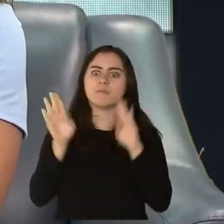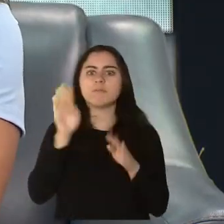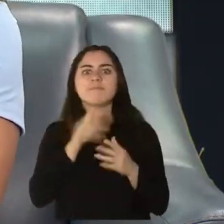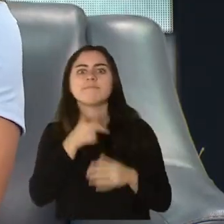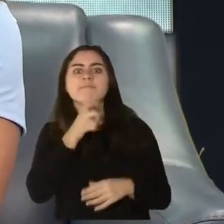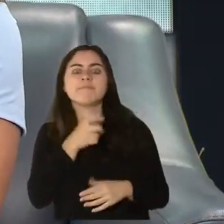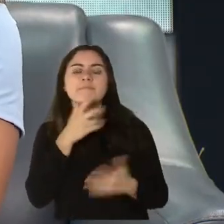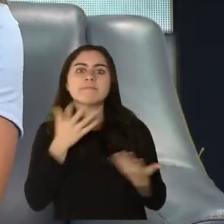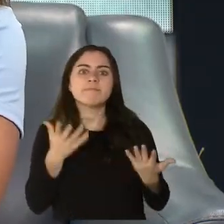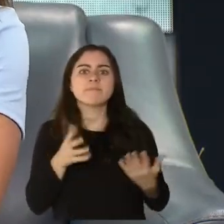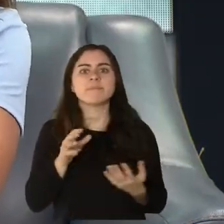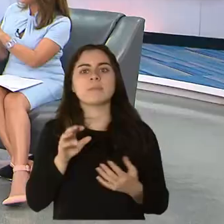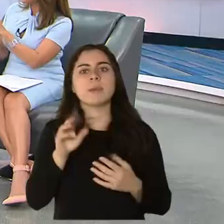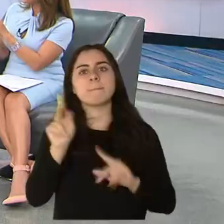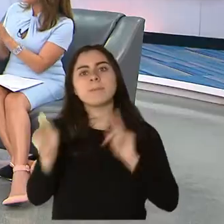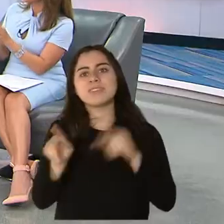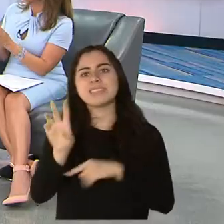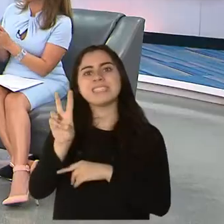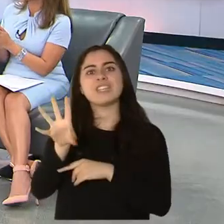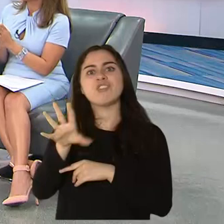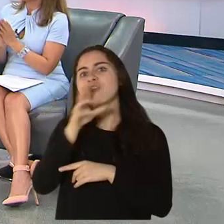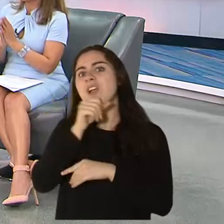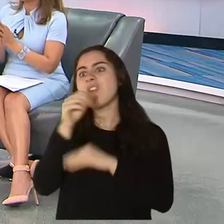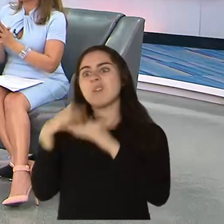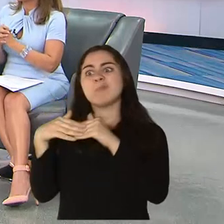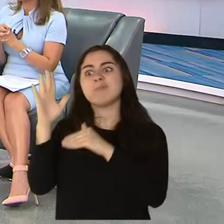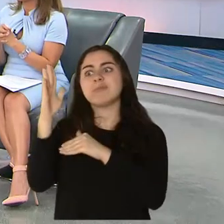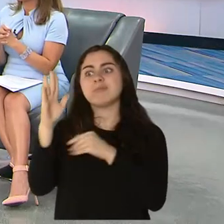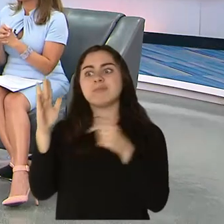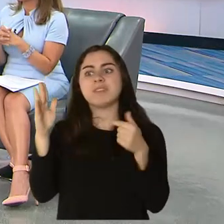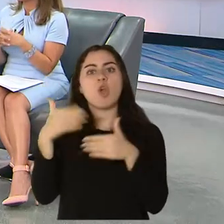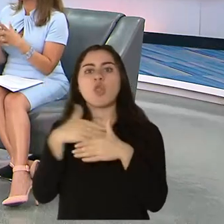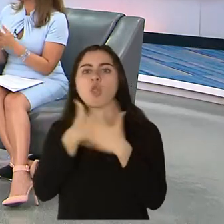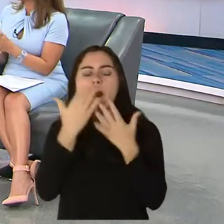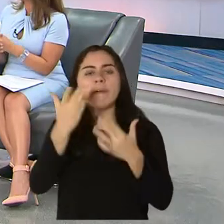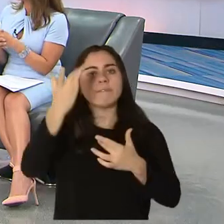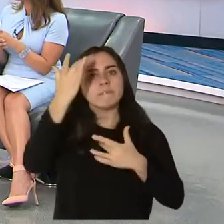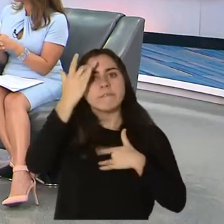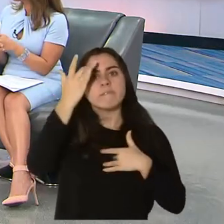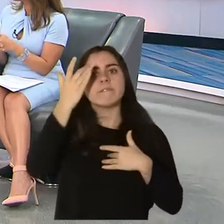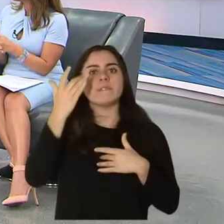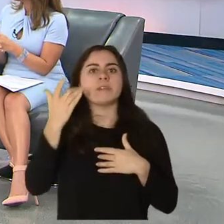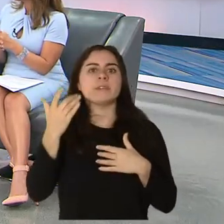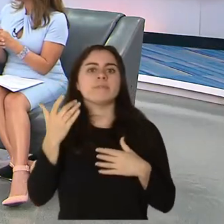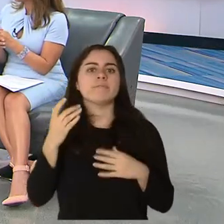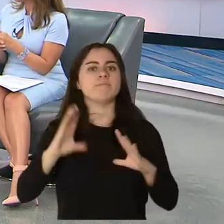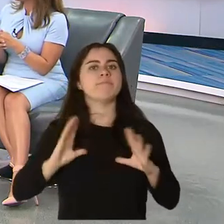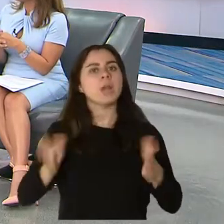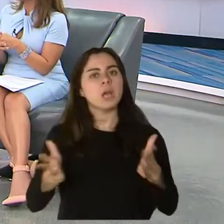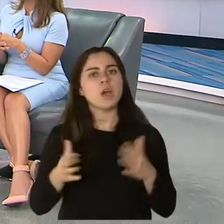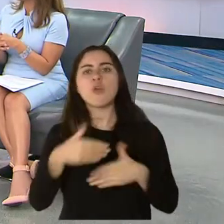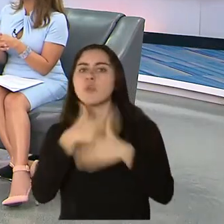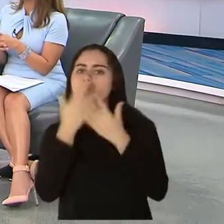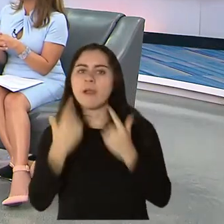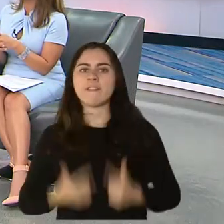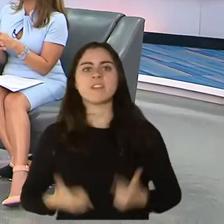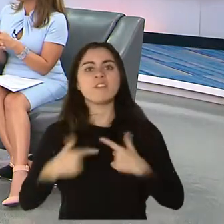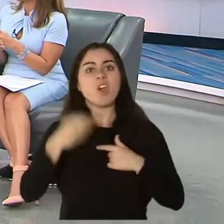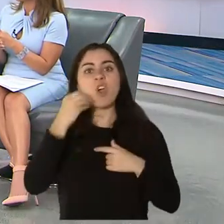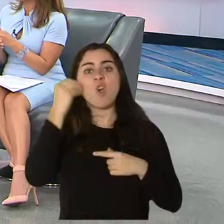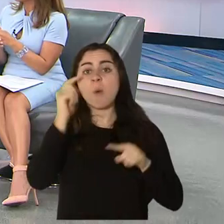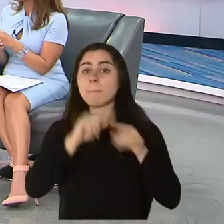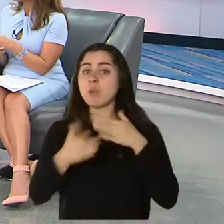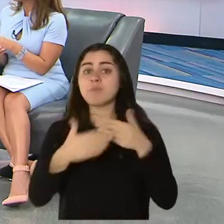mayores de 65, que no están en ninguno de esos grupos, que también tienen mucho interés en vacunarse. ¿Qué le podemos decir al público